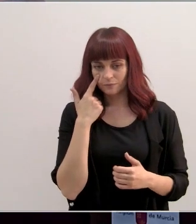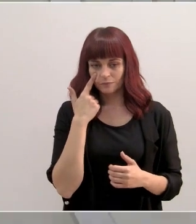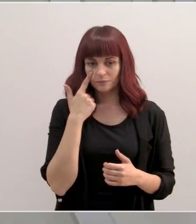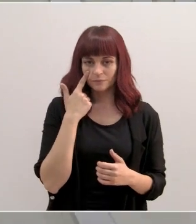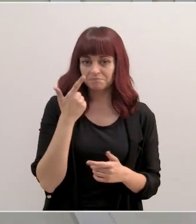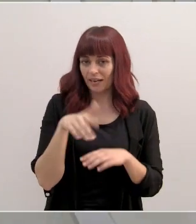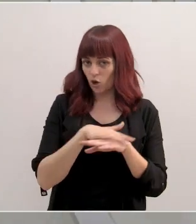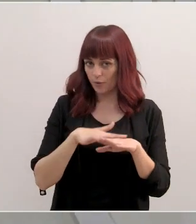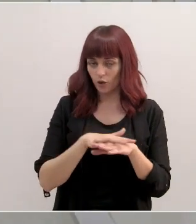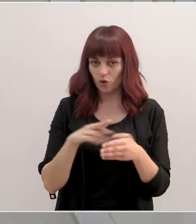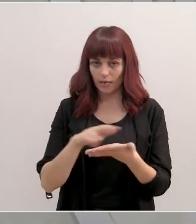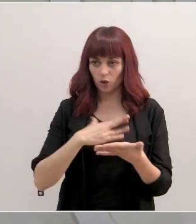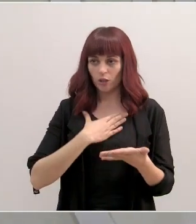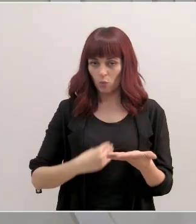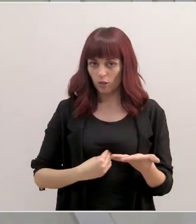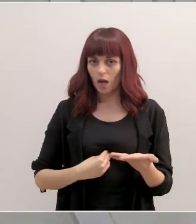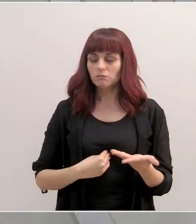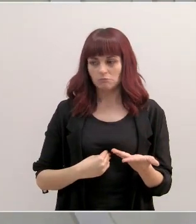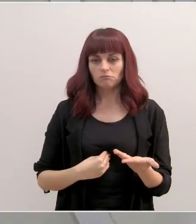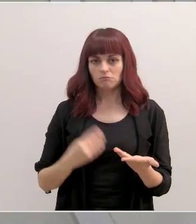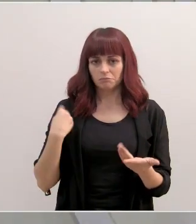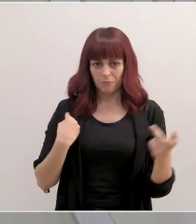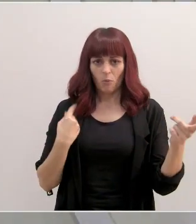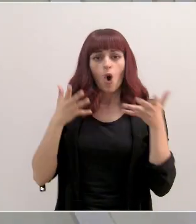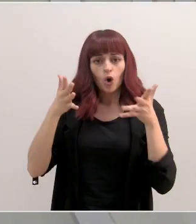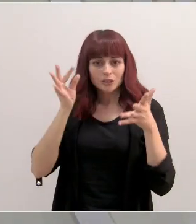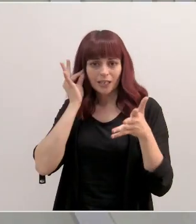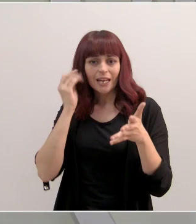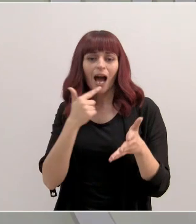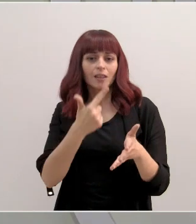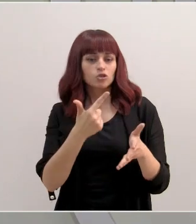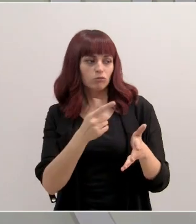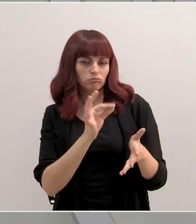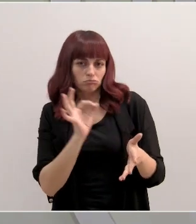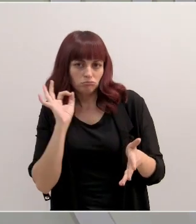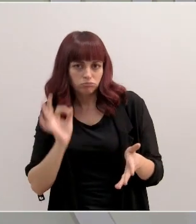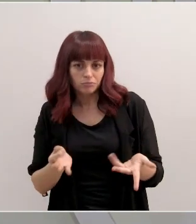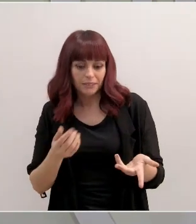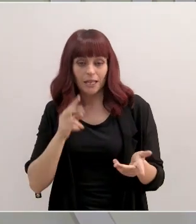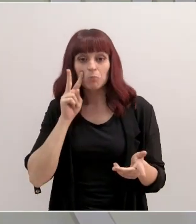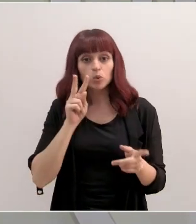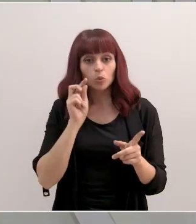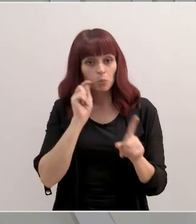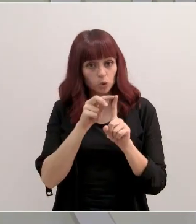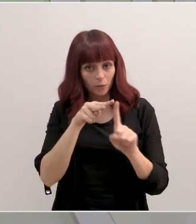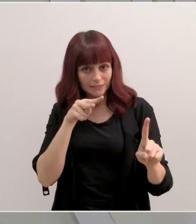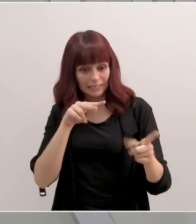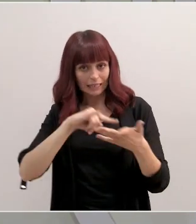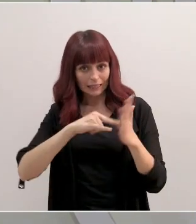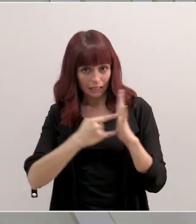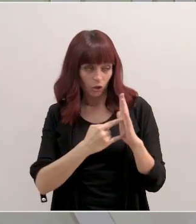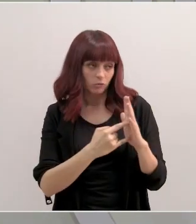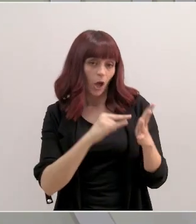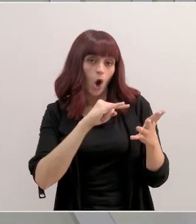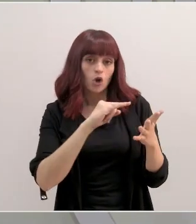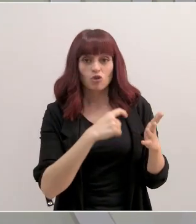Gobierno regional y de la Consejería de Salud es corroborar las palabras que acaba de decir la consejera y desde el punto de vista técnico y que nos aconseja el comité,